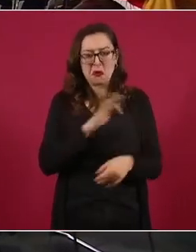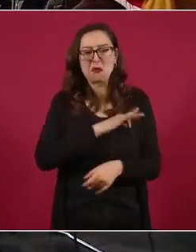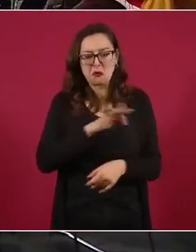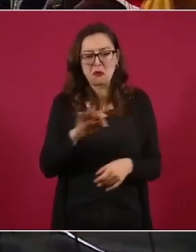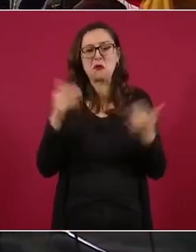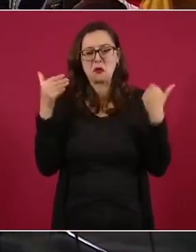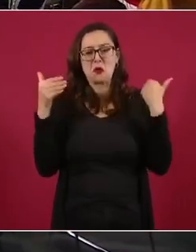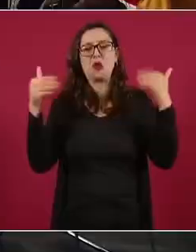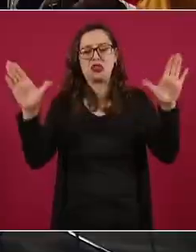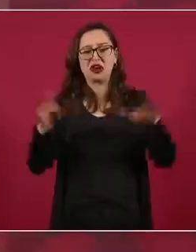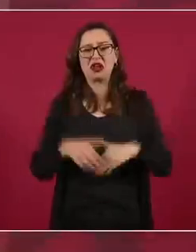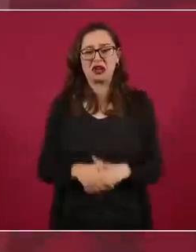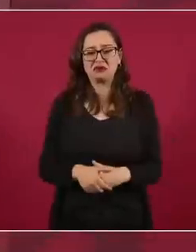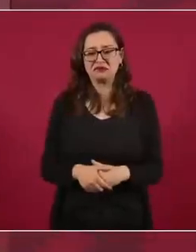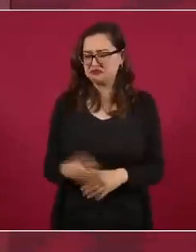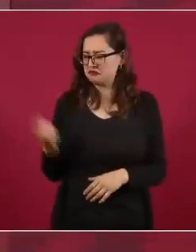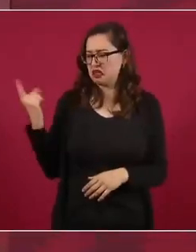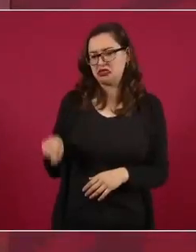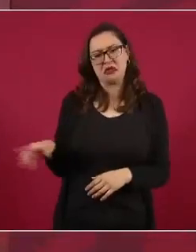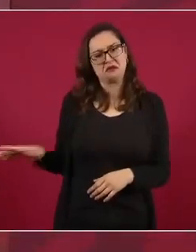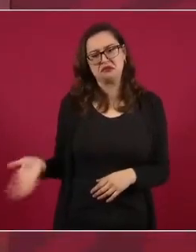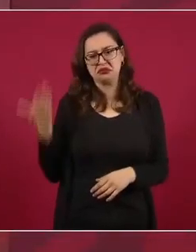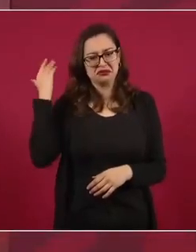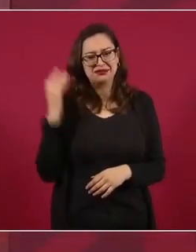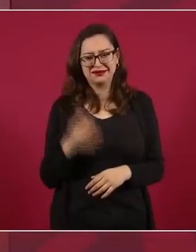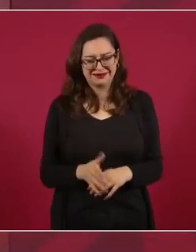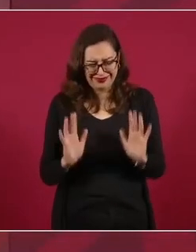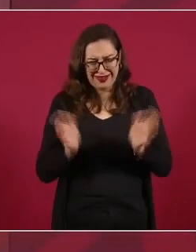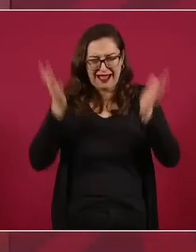cuando Felipe Calderón declara la guerra